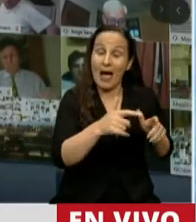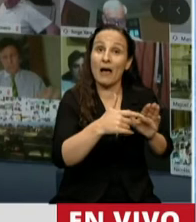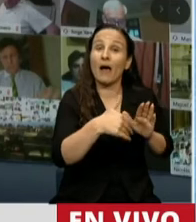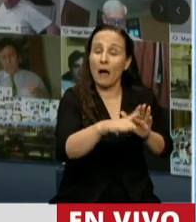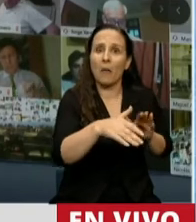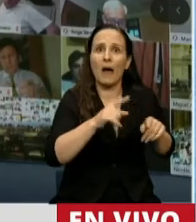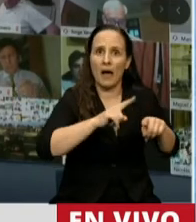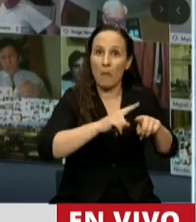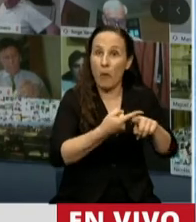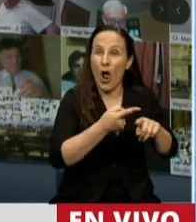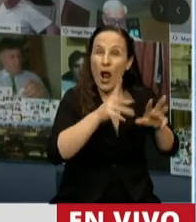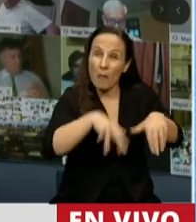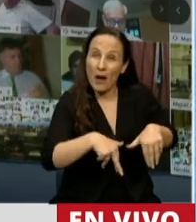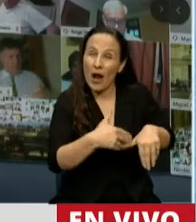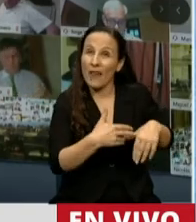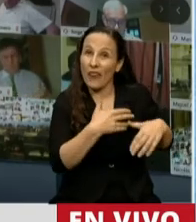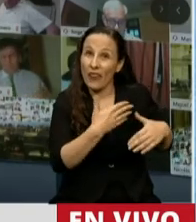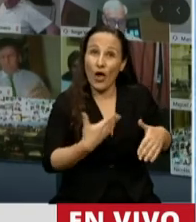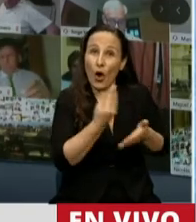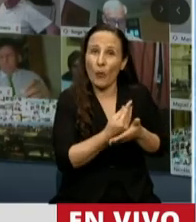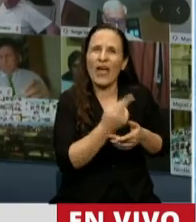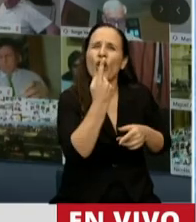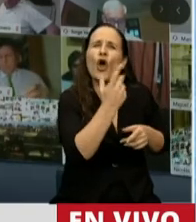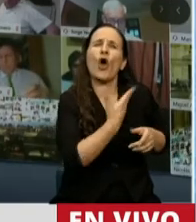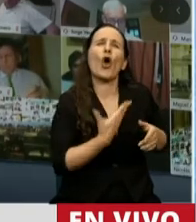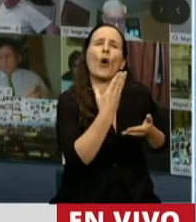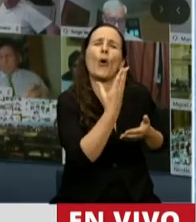política pública a un gobierno en particular.